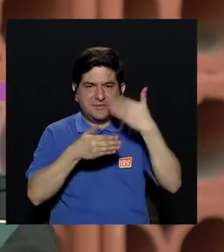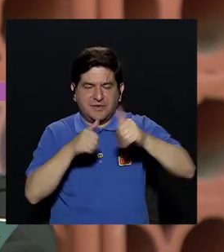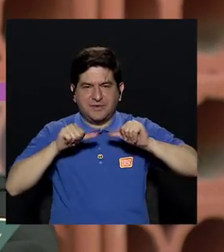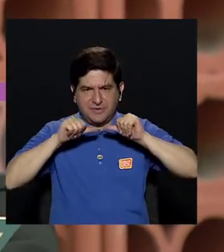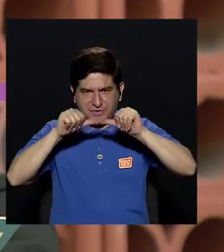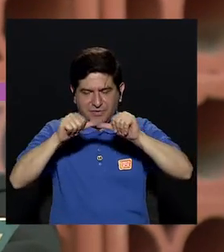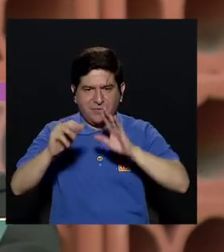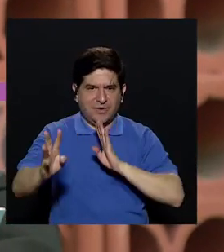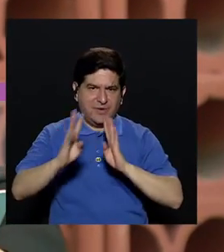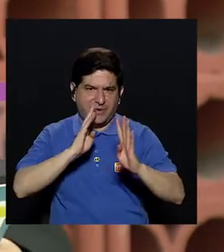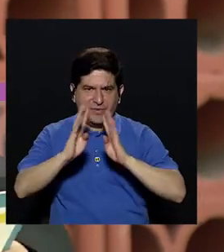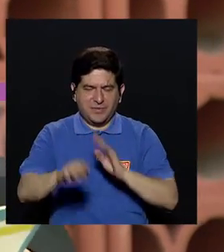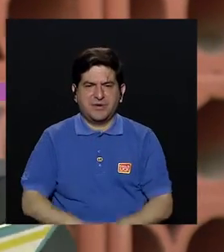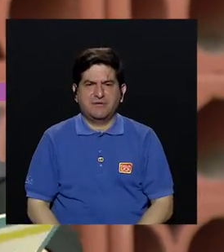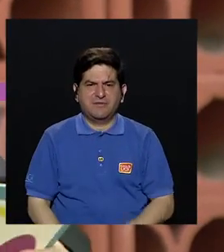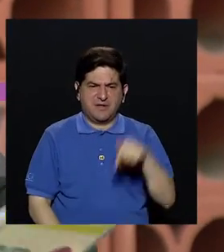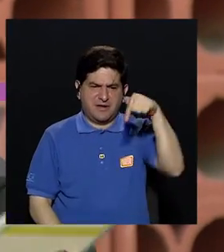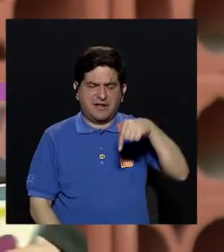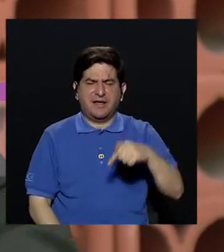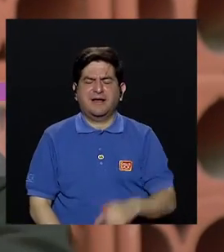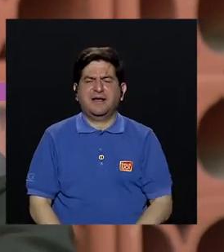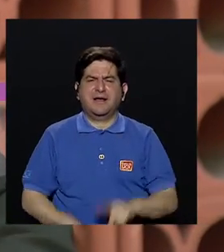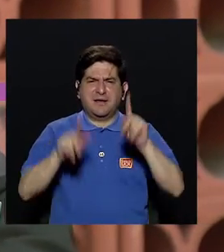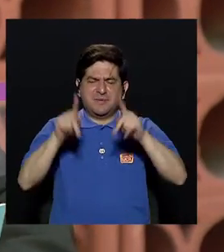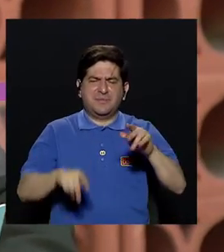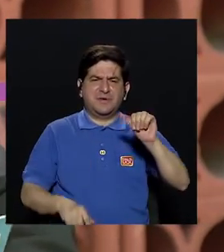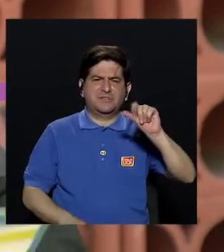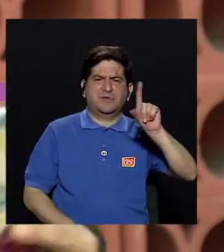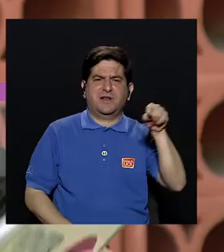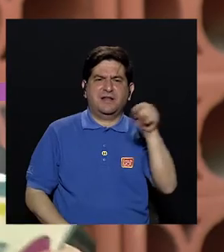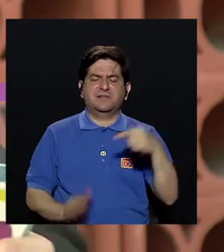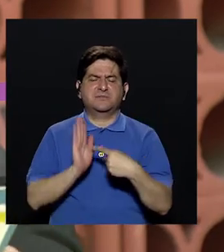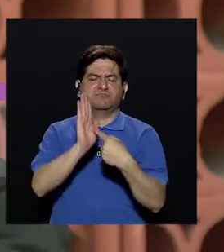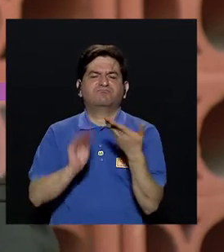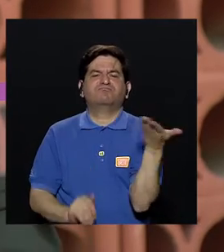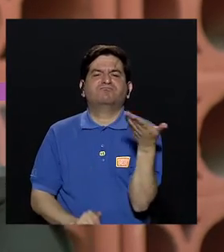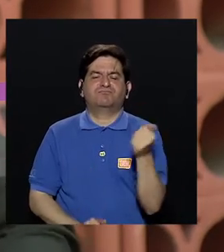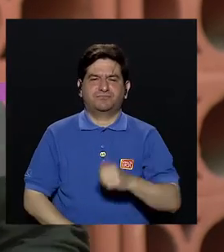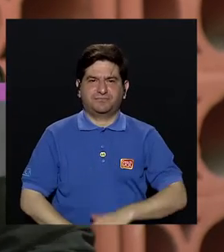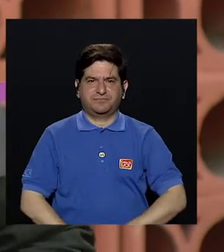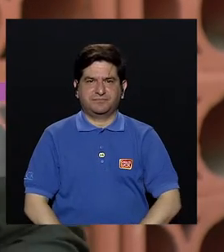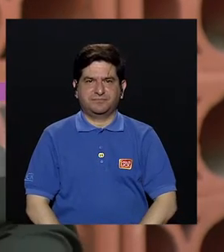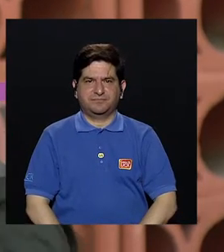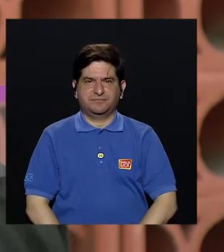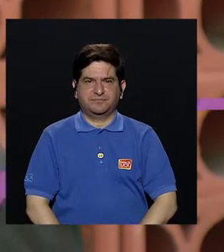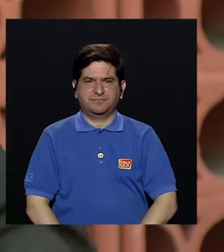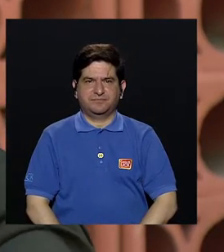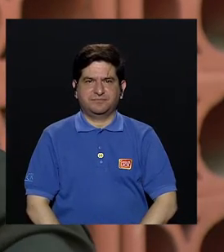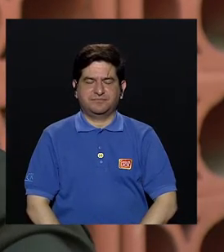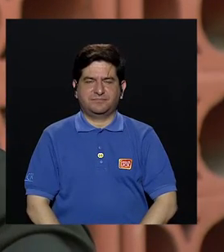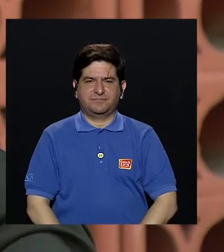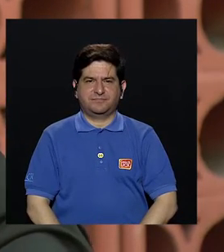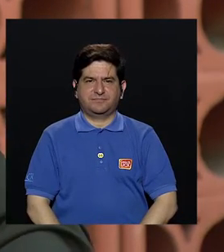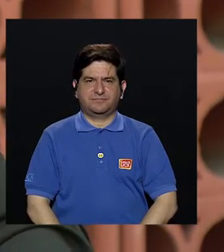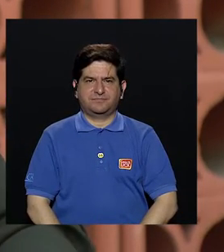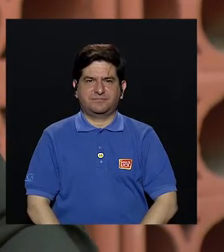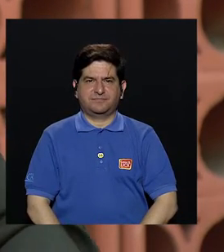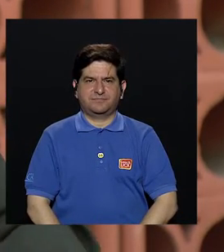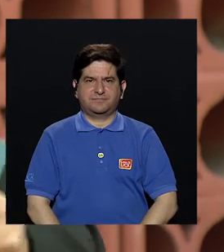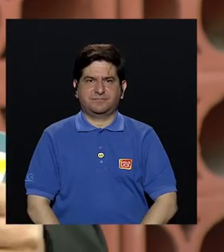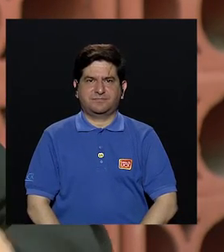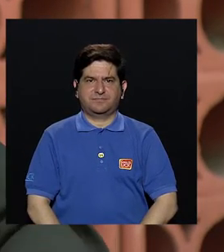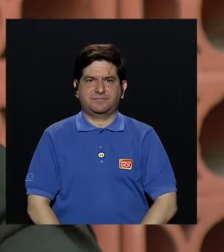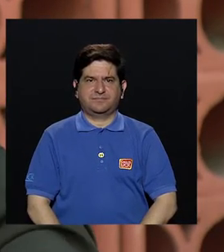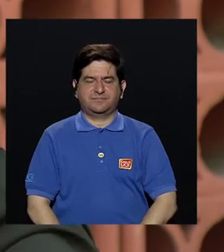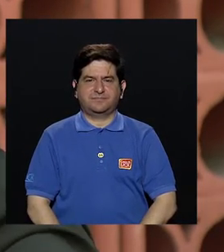regresar y conversar qué es lo que vamos a ver en una persona con Alzheimer y qué es lo que sucede. Entonces, por favor, quédense con nosotros y vamos